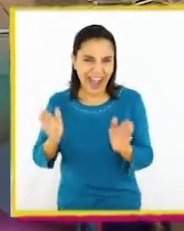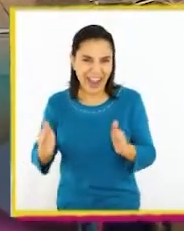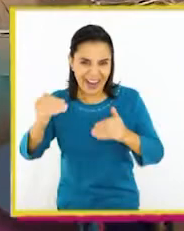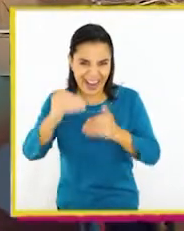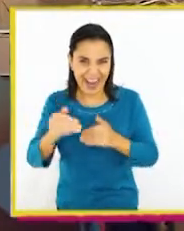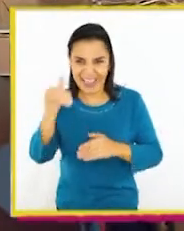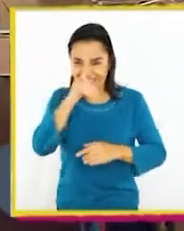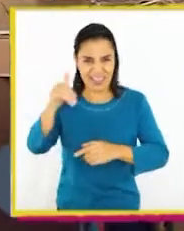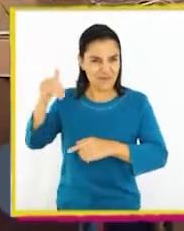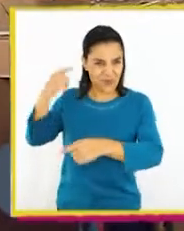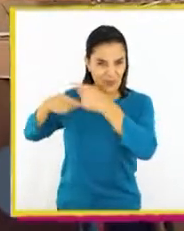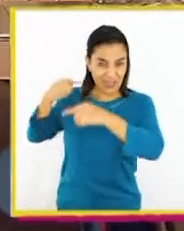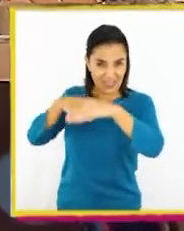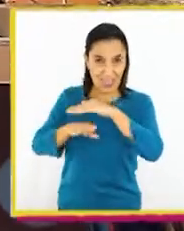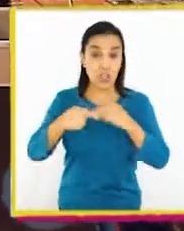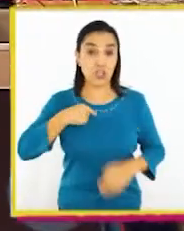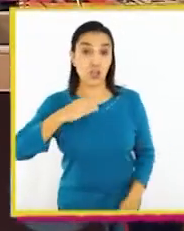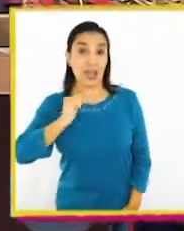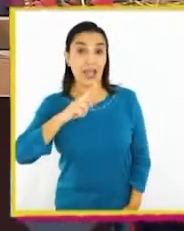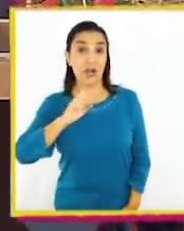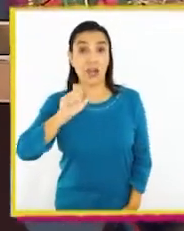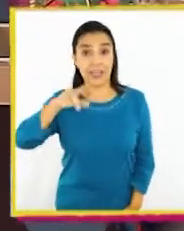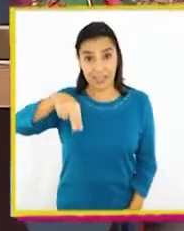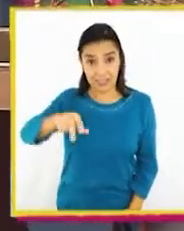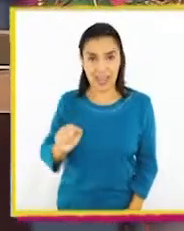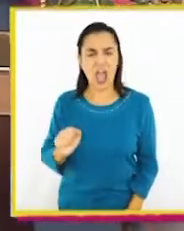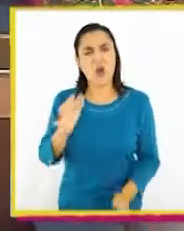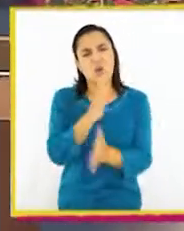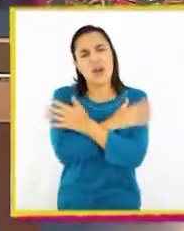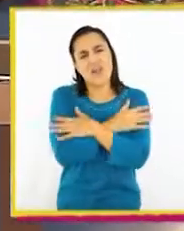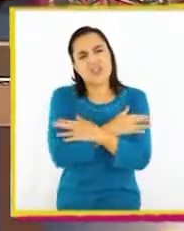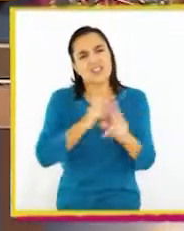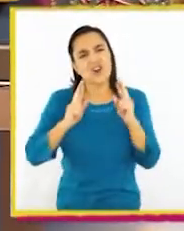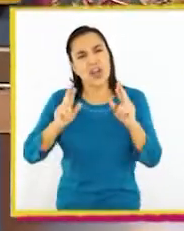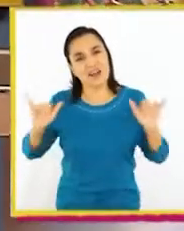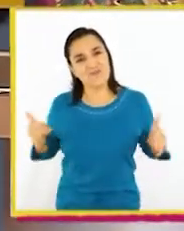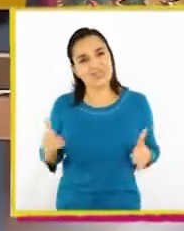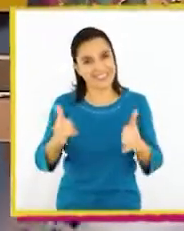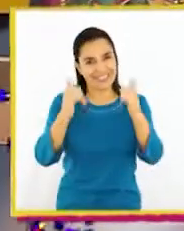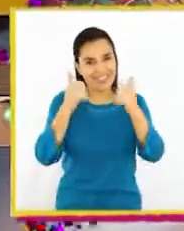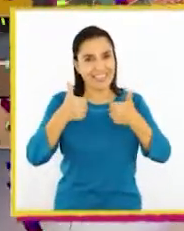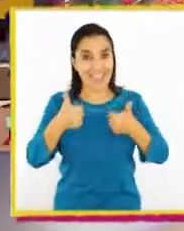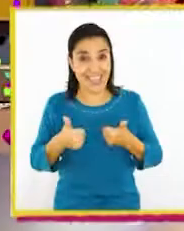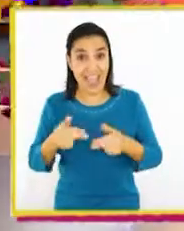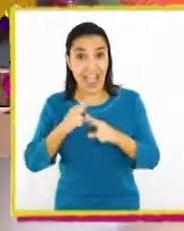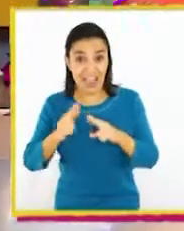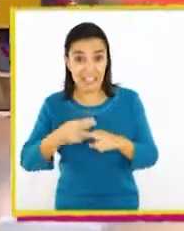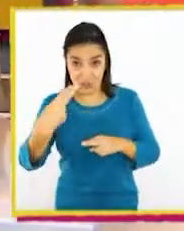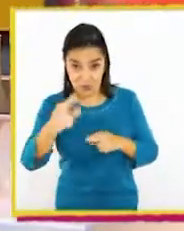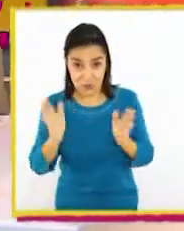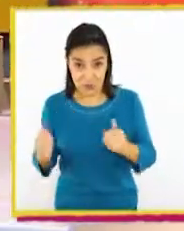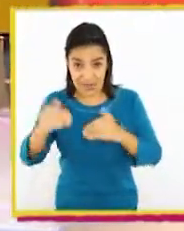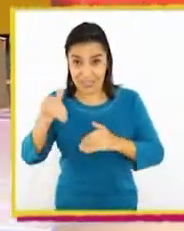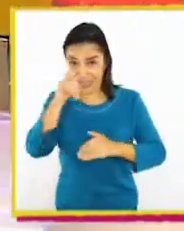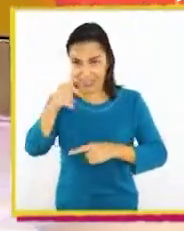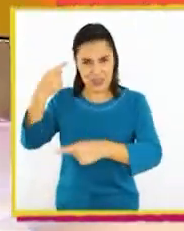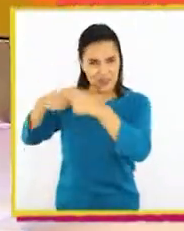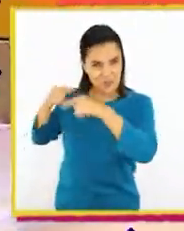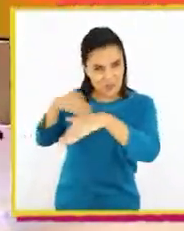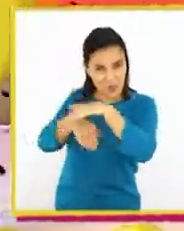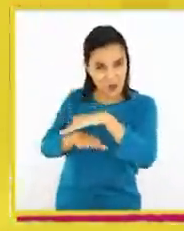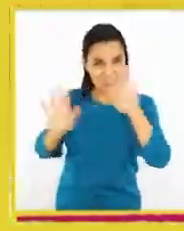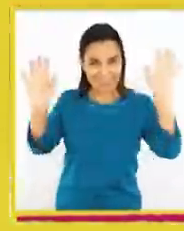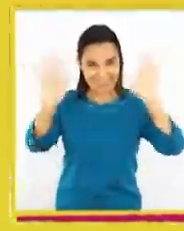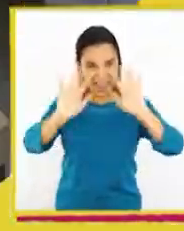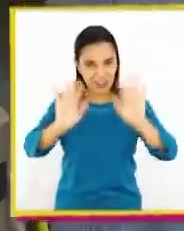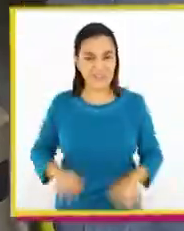del tiempo! Soy Carolina, les mando un gran abrazo, y espero que lo pasen increíble haciendo su cápsula del tiempo. ¡Chao!